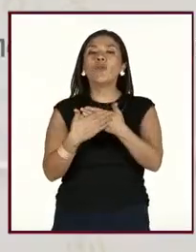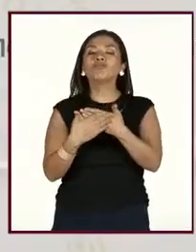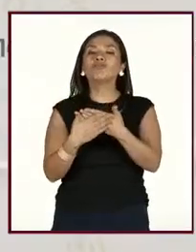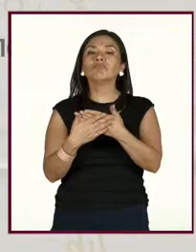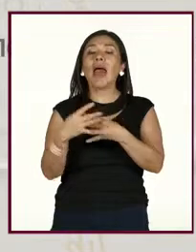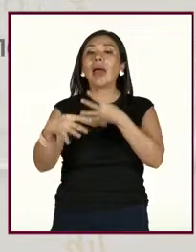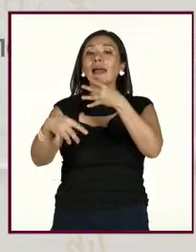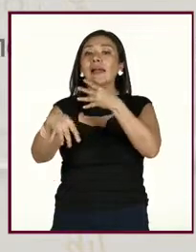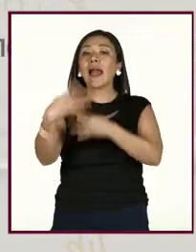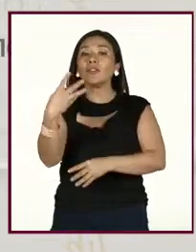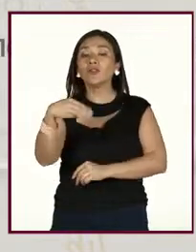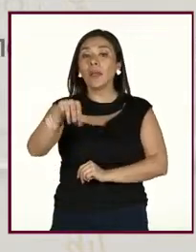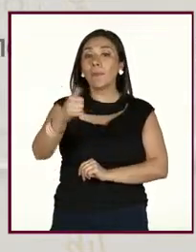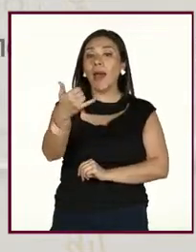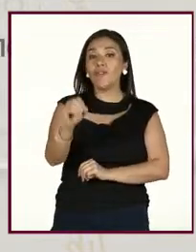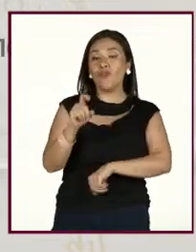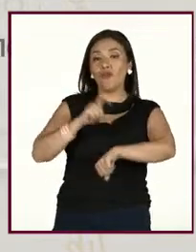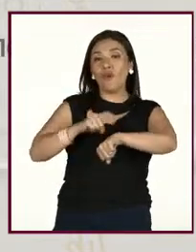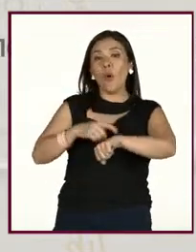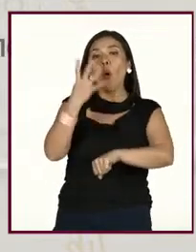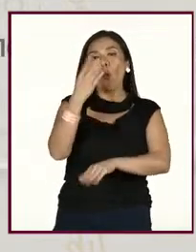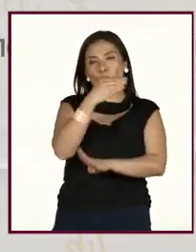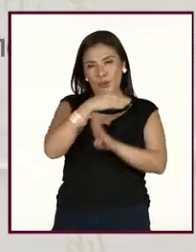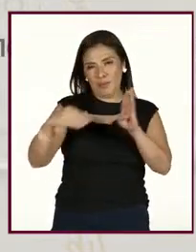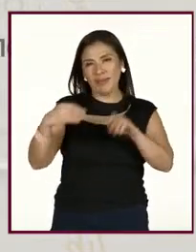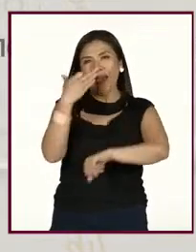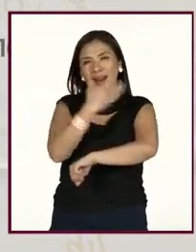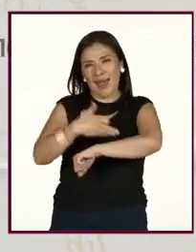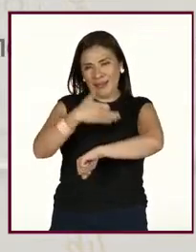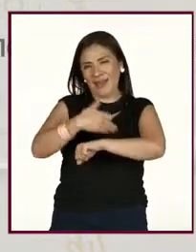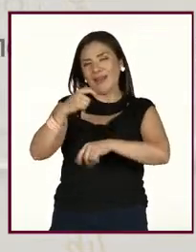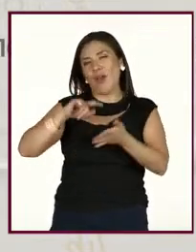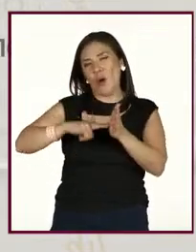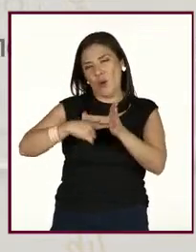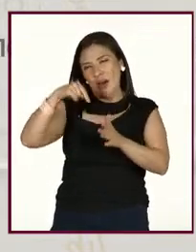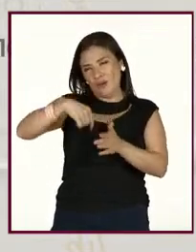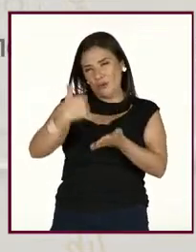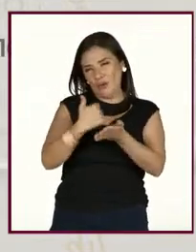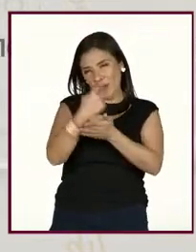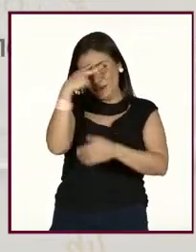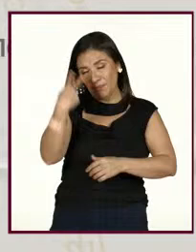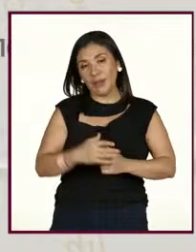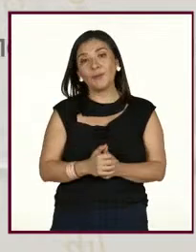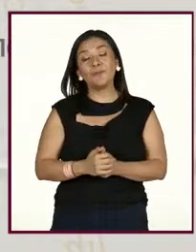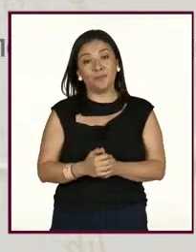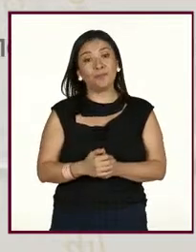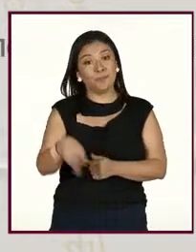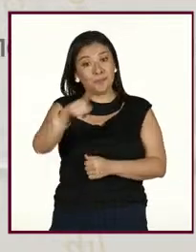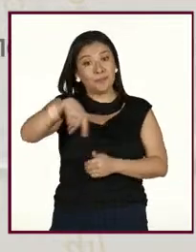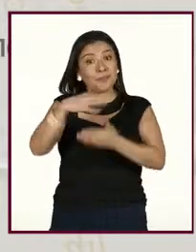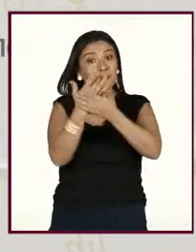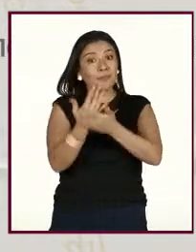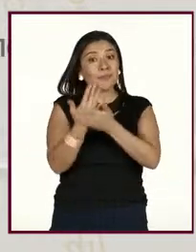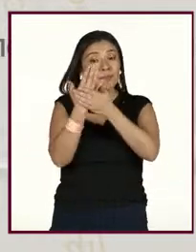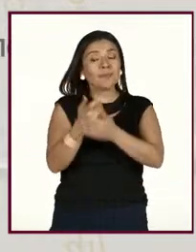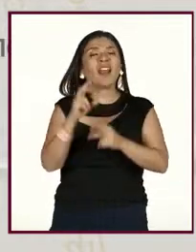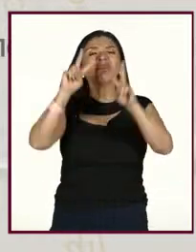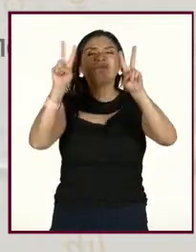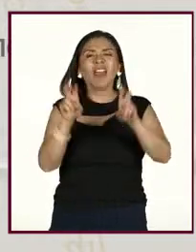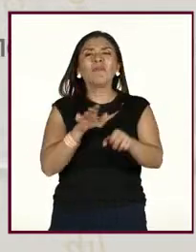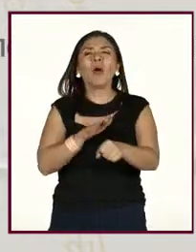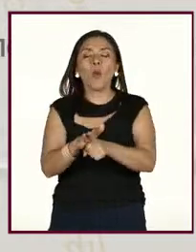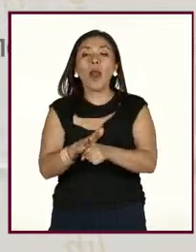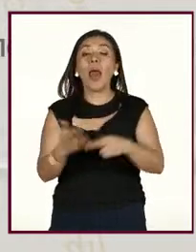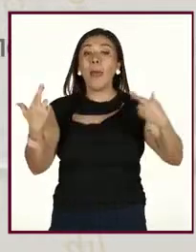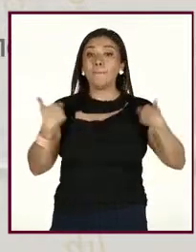14 de mayo a las 16.30 horas, tiempo de la Ciudad de México. Así es que así los esperamos. El tema será, el tema